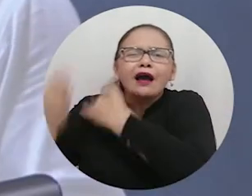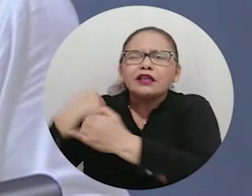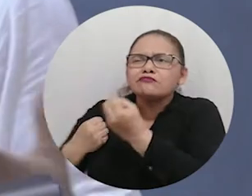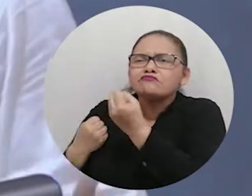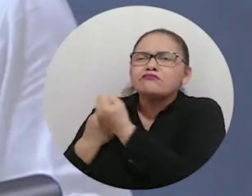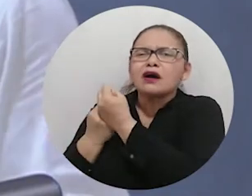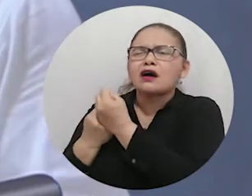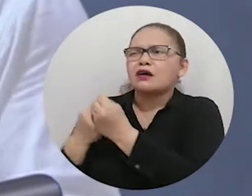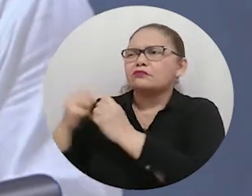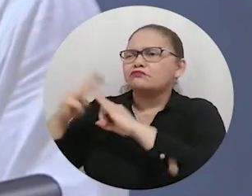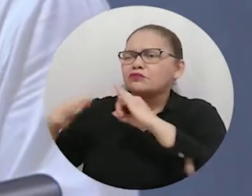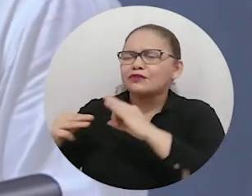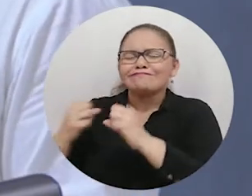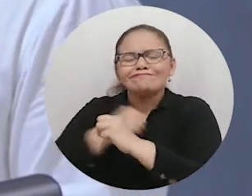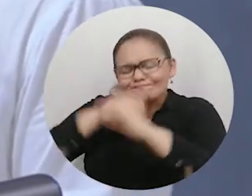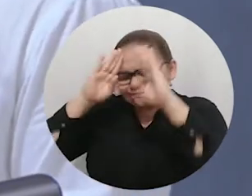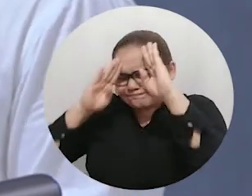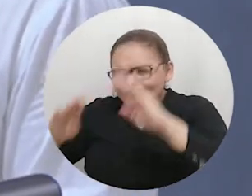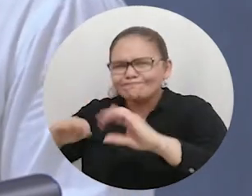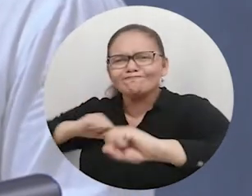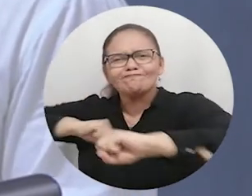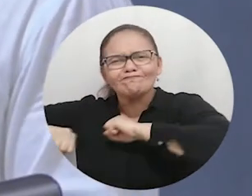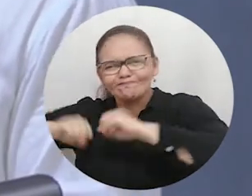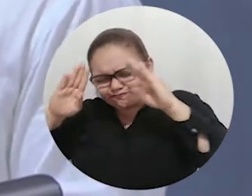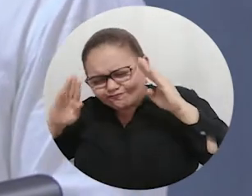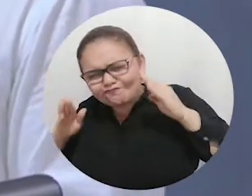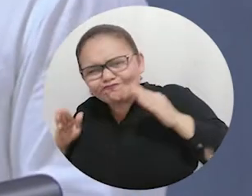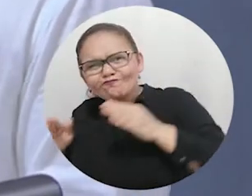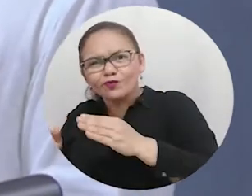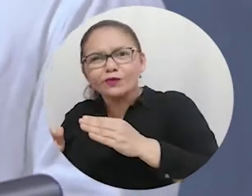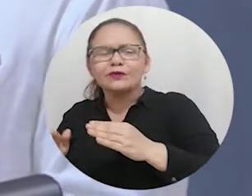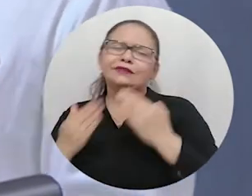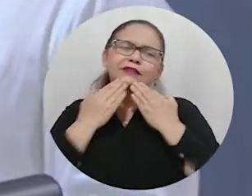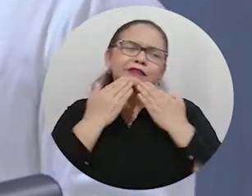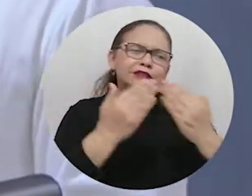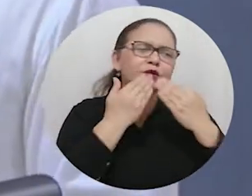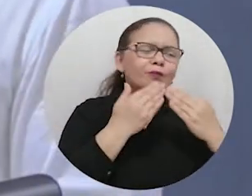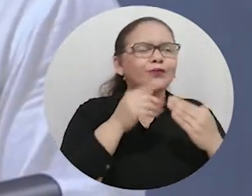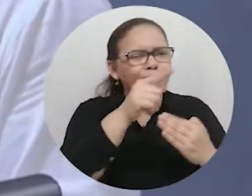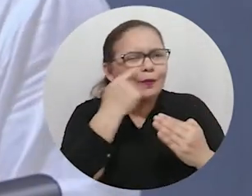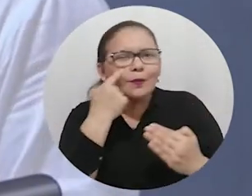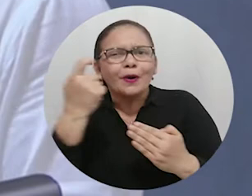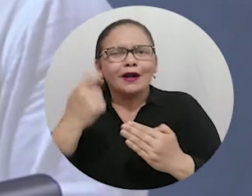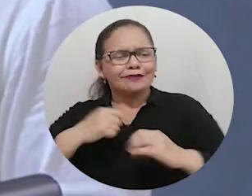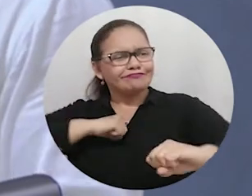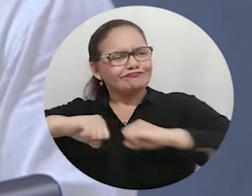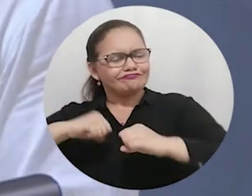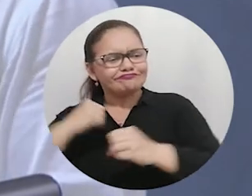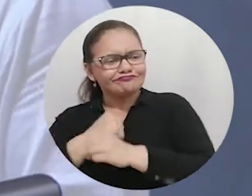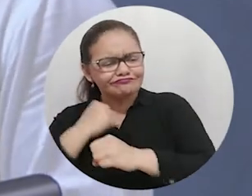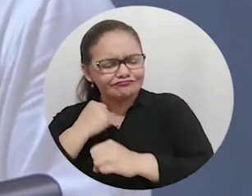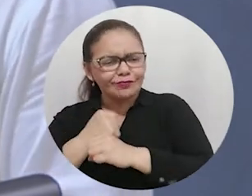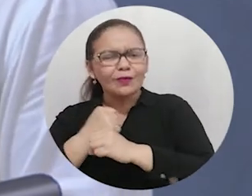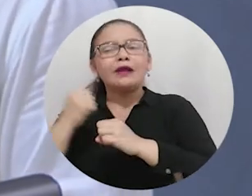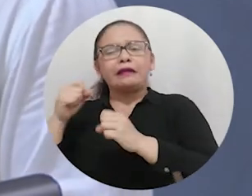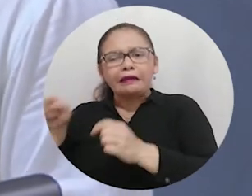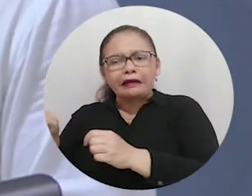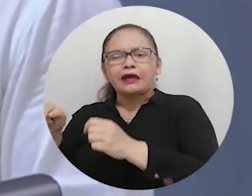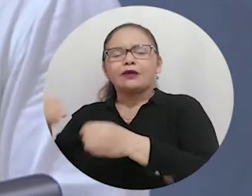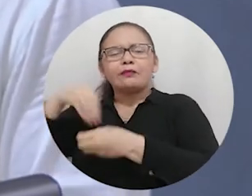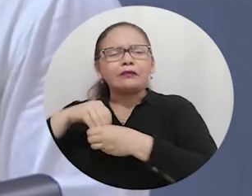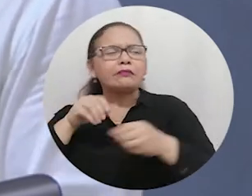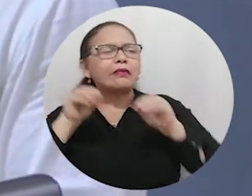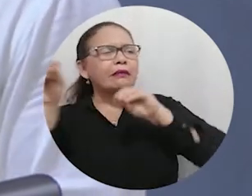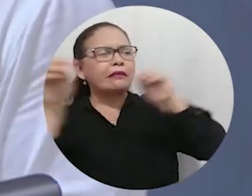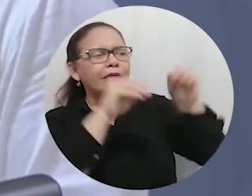a todos los que le han servido a esta universidad, con amor, con compromiso, por esa disposición a servirle bien a la universidad